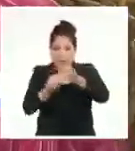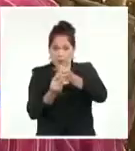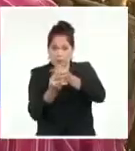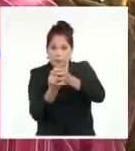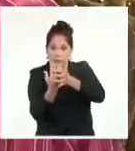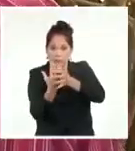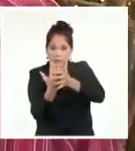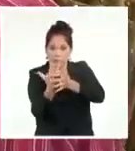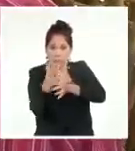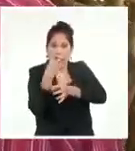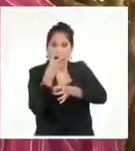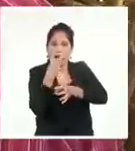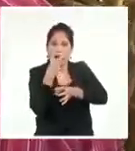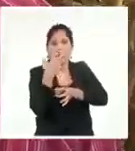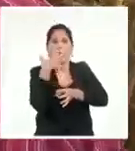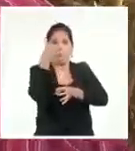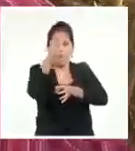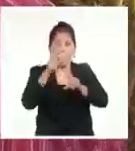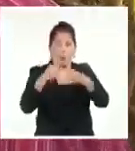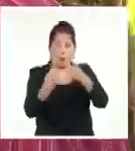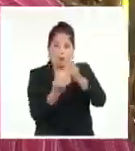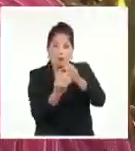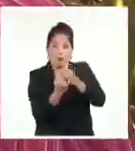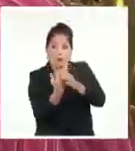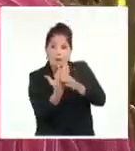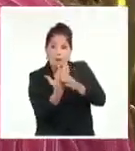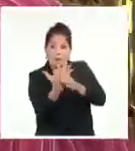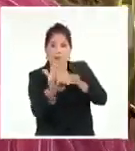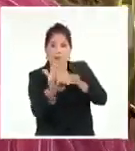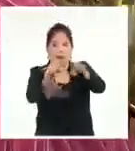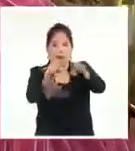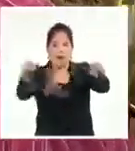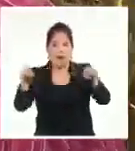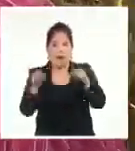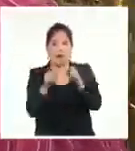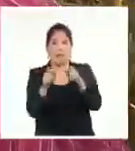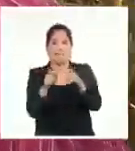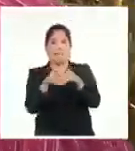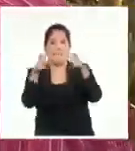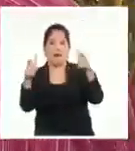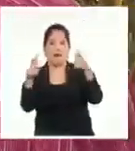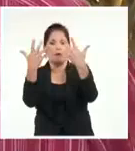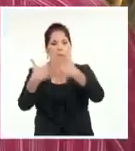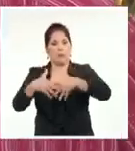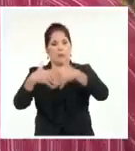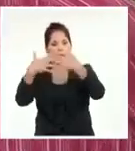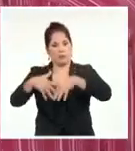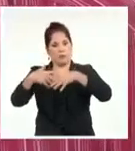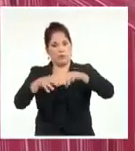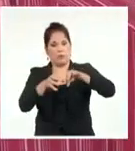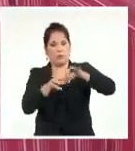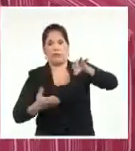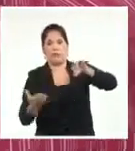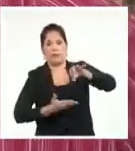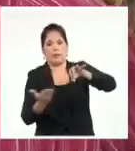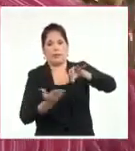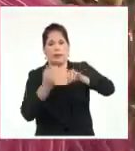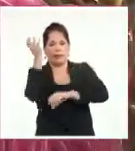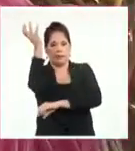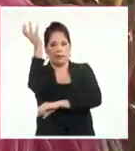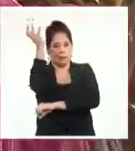Debido fundamentalmente a que es en mayor área y la mayor producción que se lleva zafra en un central.